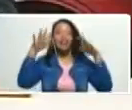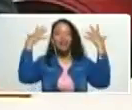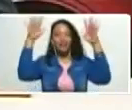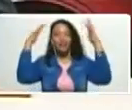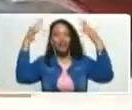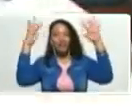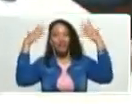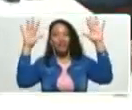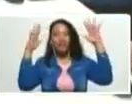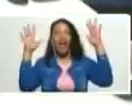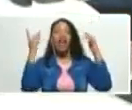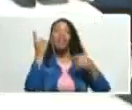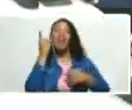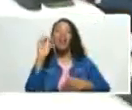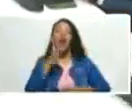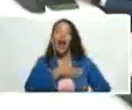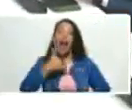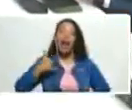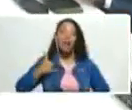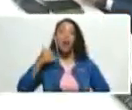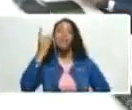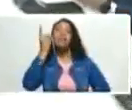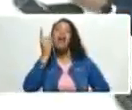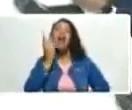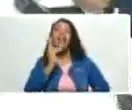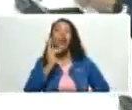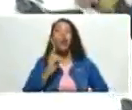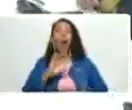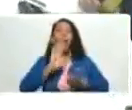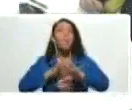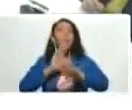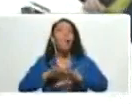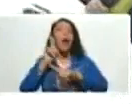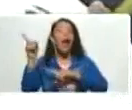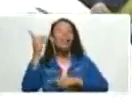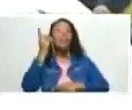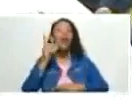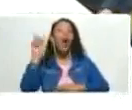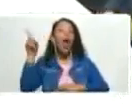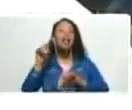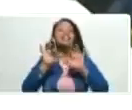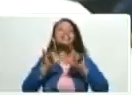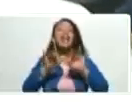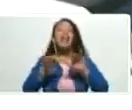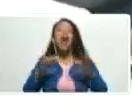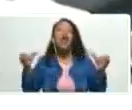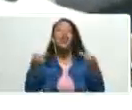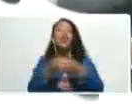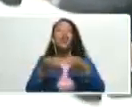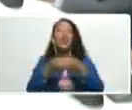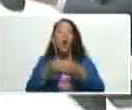Vivas nuestro querido Darío Vivas porque Darío era el secretario de la comisión